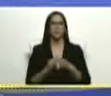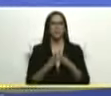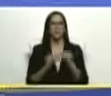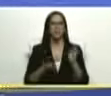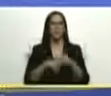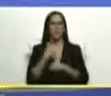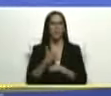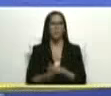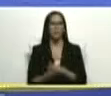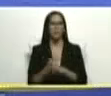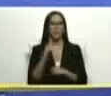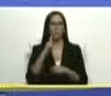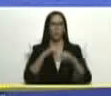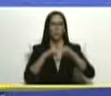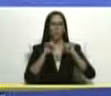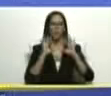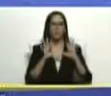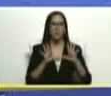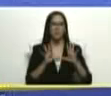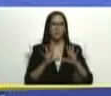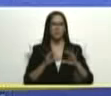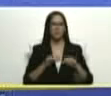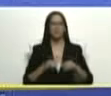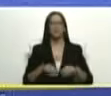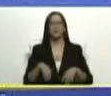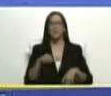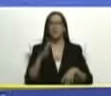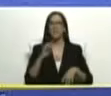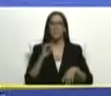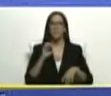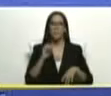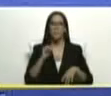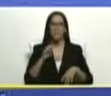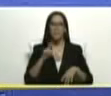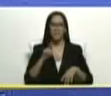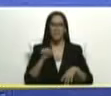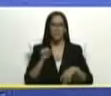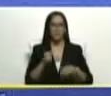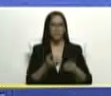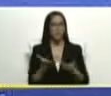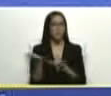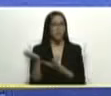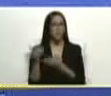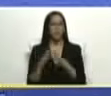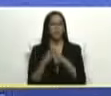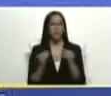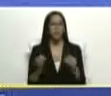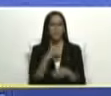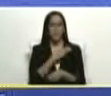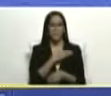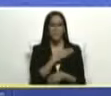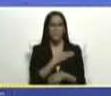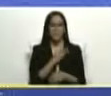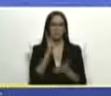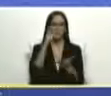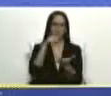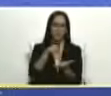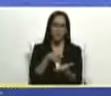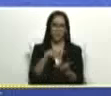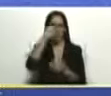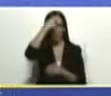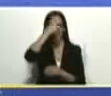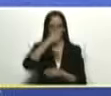planes el uno por diez de las bricomiles y de las grandes misiones lleguen al pueblo en la